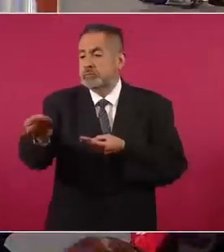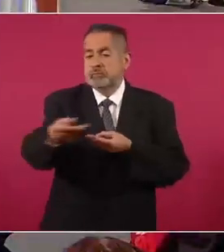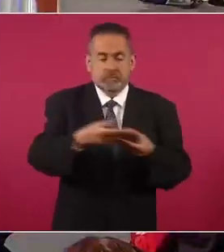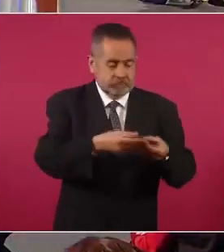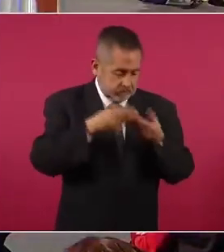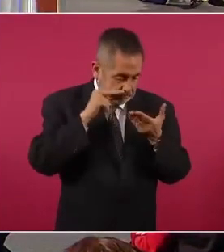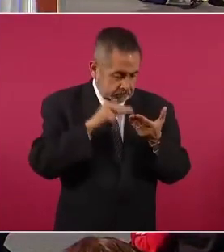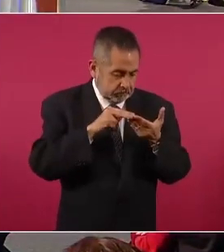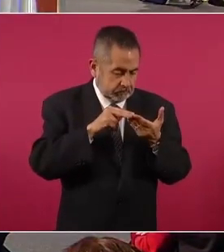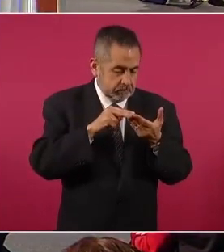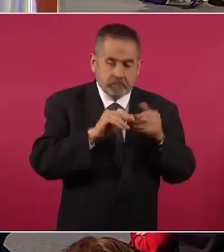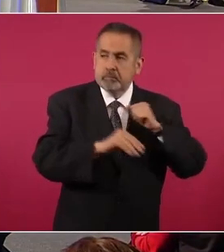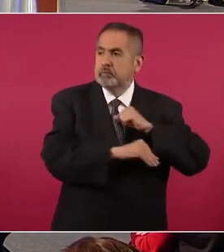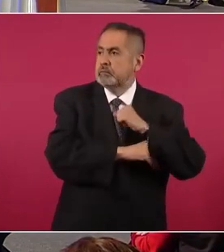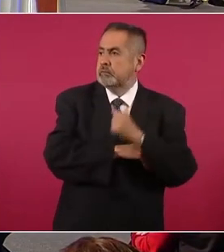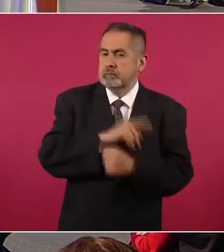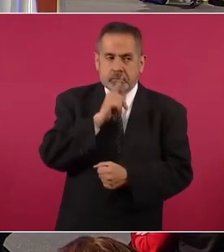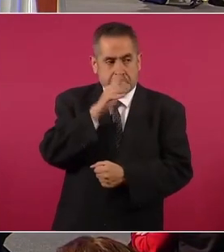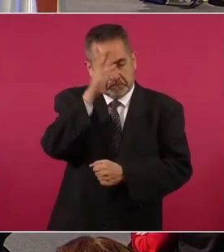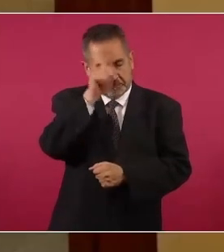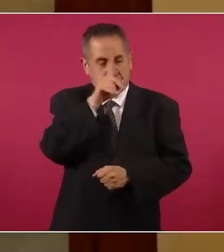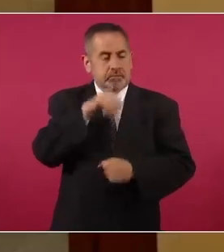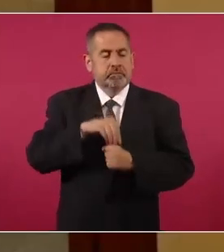Fue un pacto de silencio.